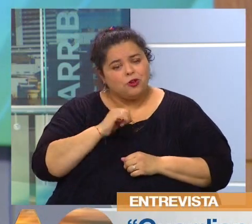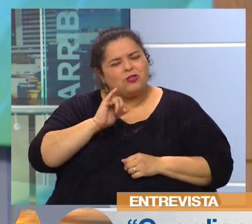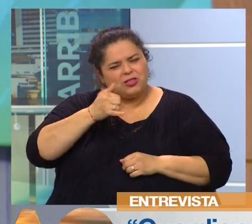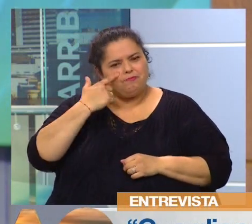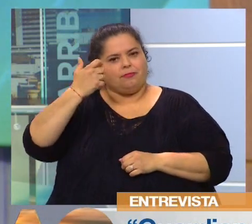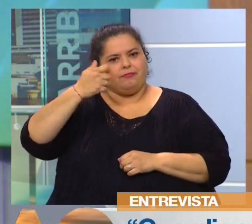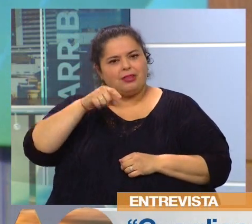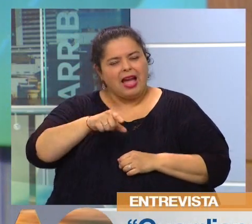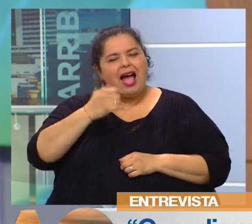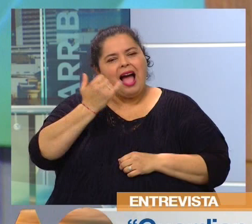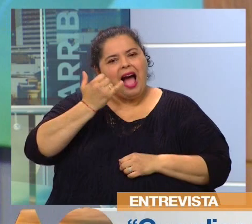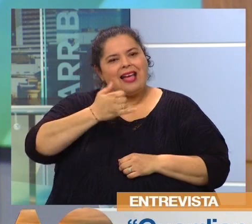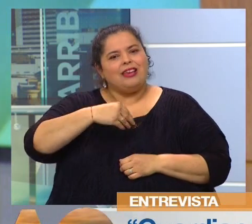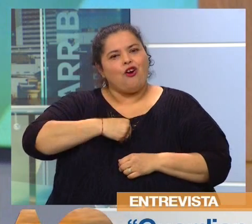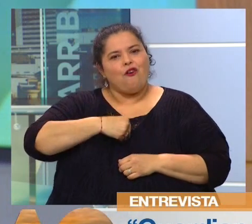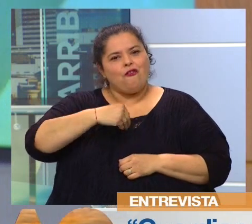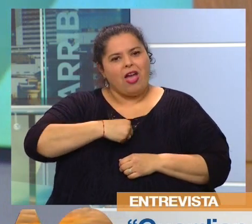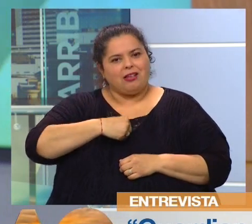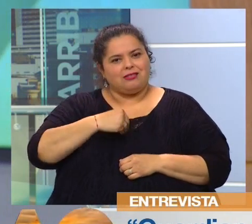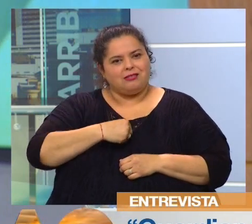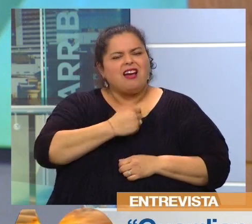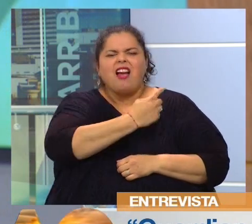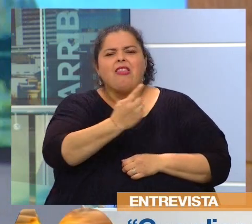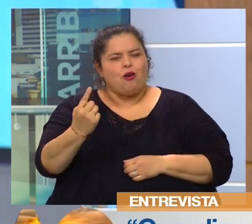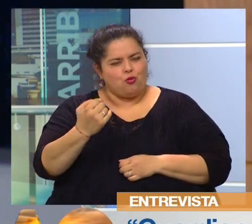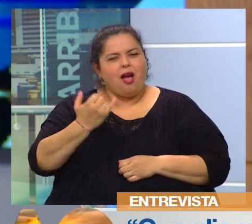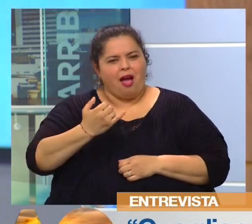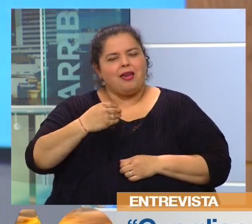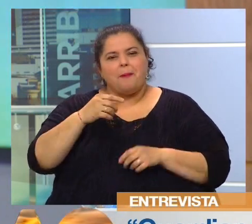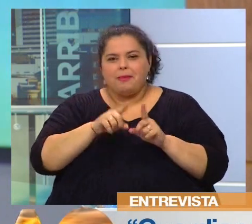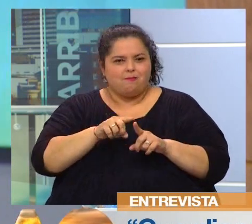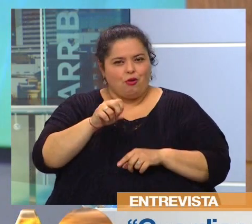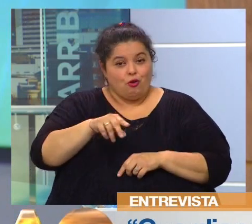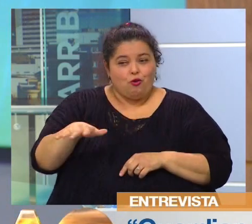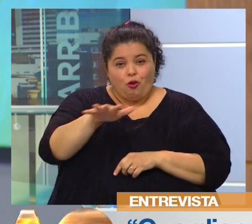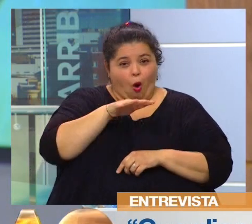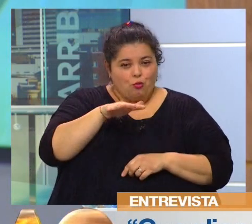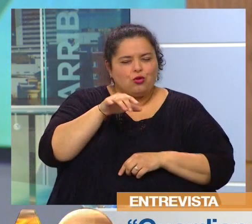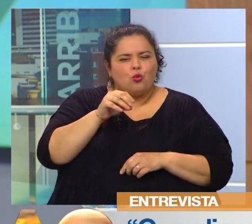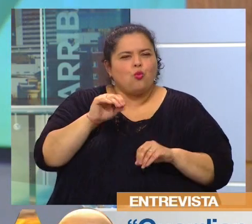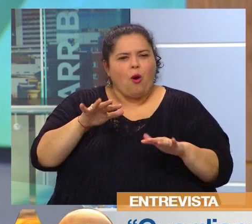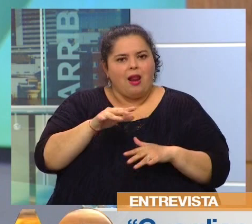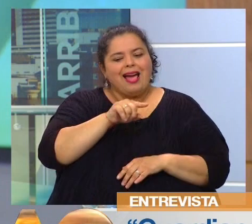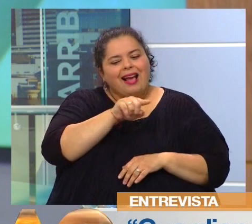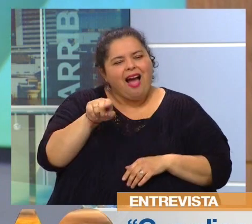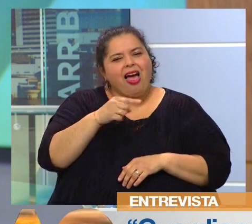como una confianza firme en lo invisible, ¿no? O sea, todas ellas